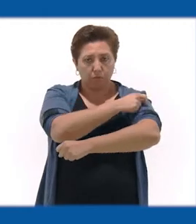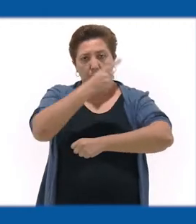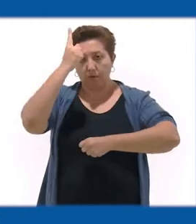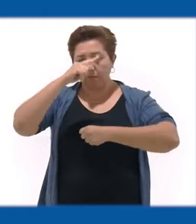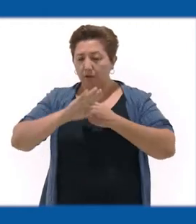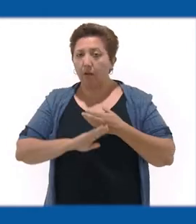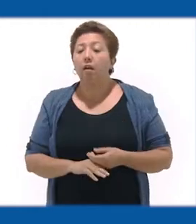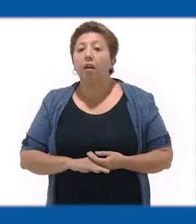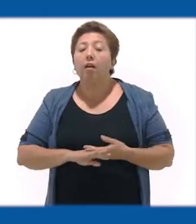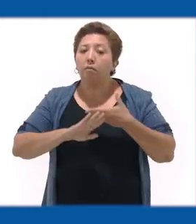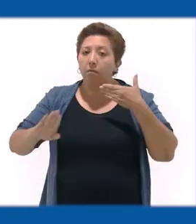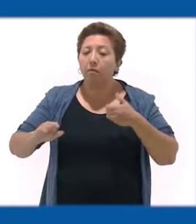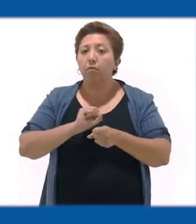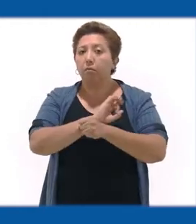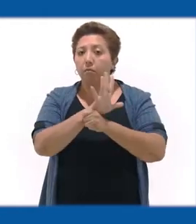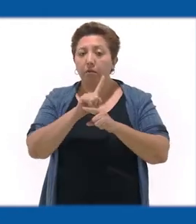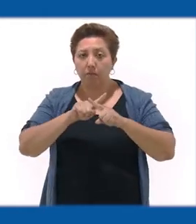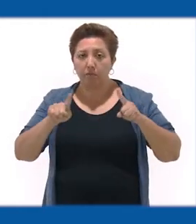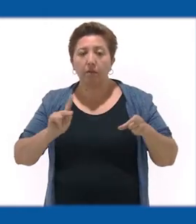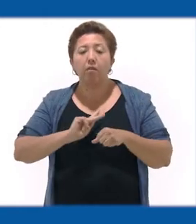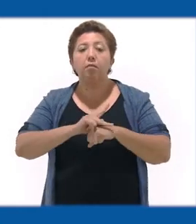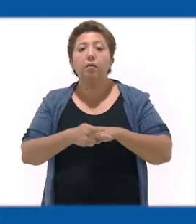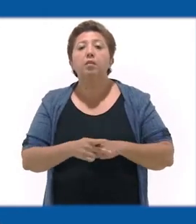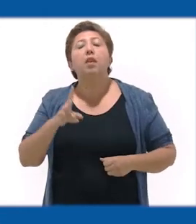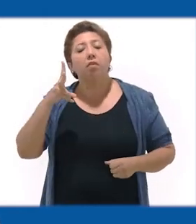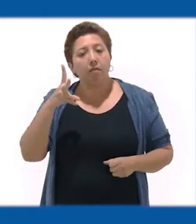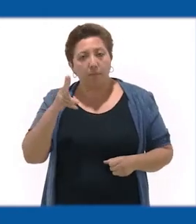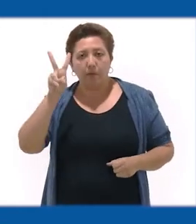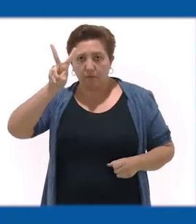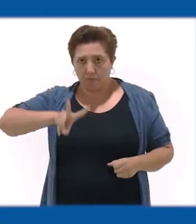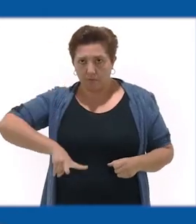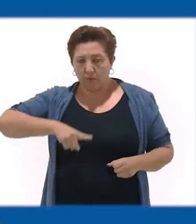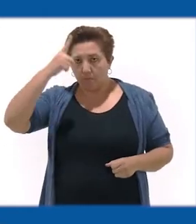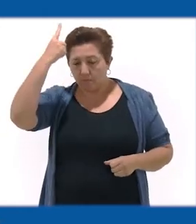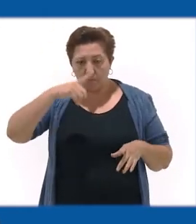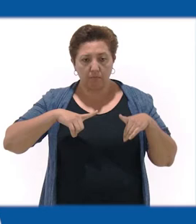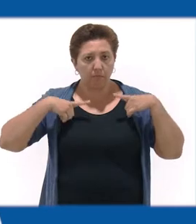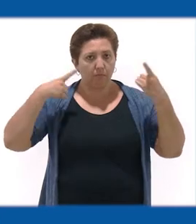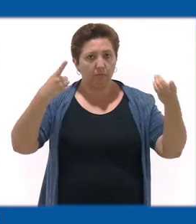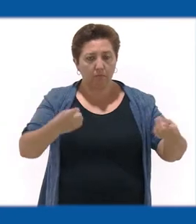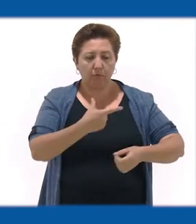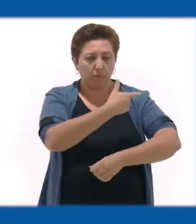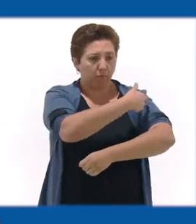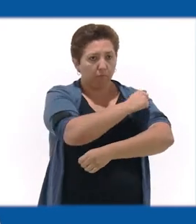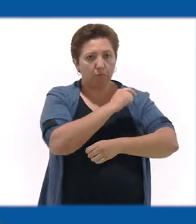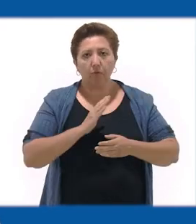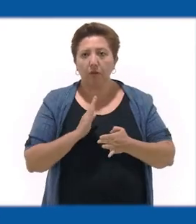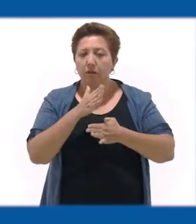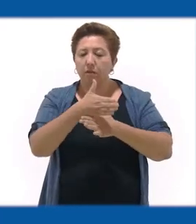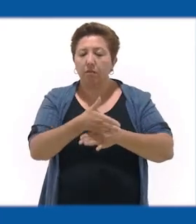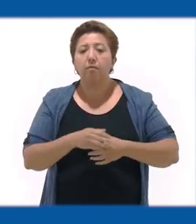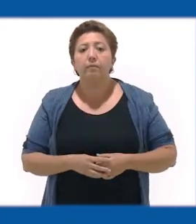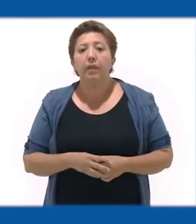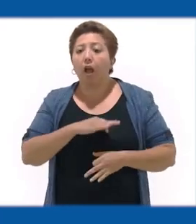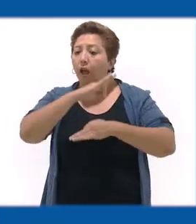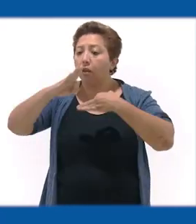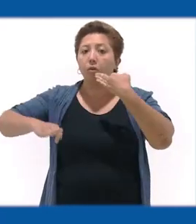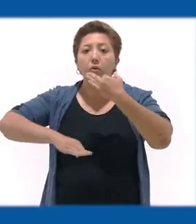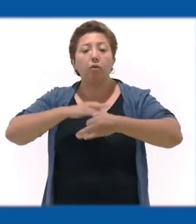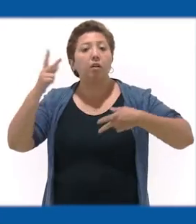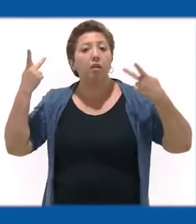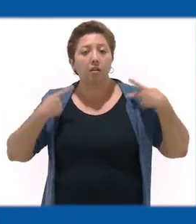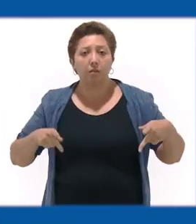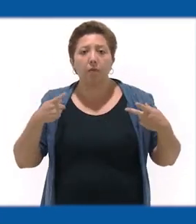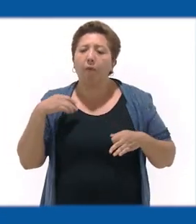coronavirus en nuestro estado y en varios países, también es cierto que para la distribución masiva y acceso de las vacunas a toda la población, aún